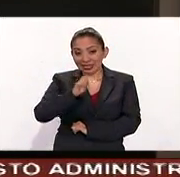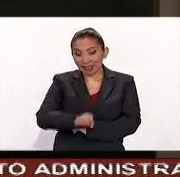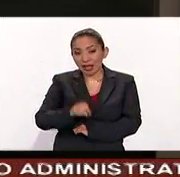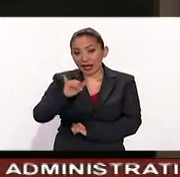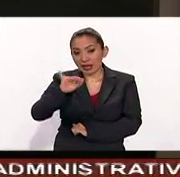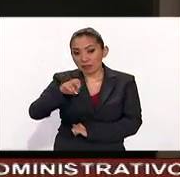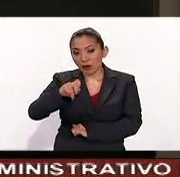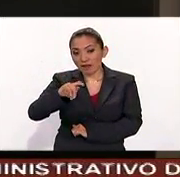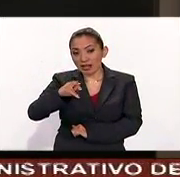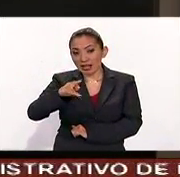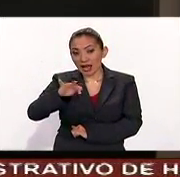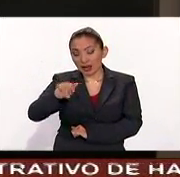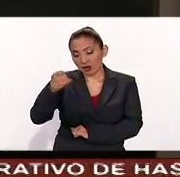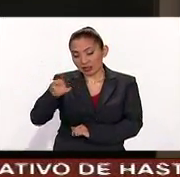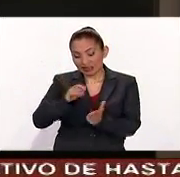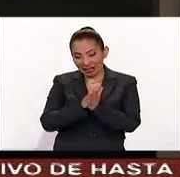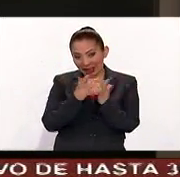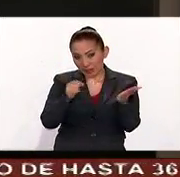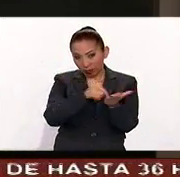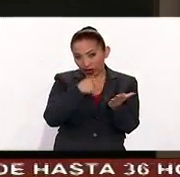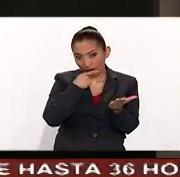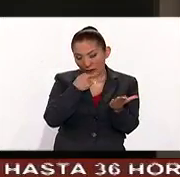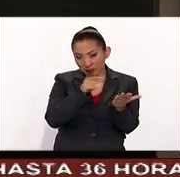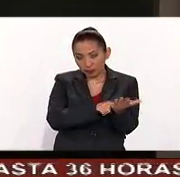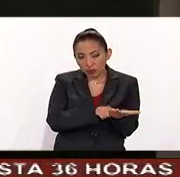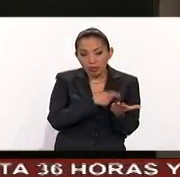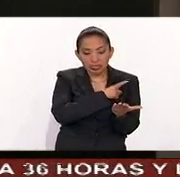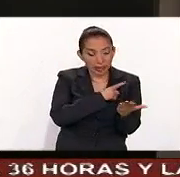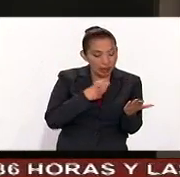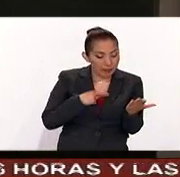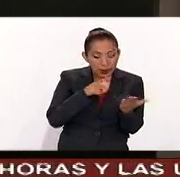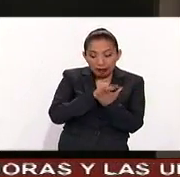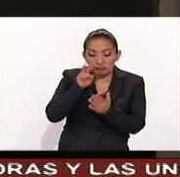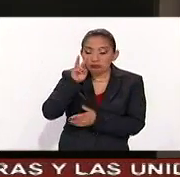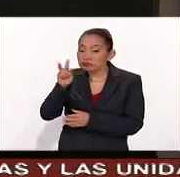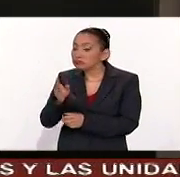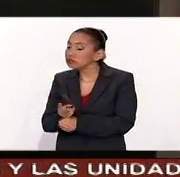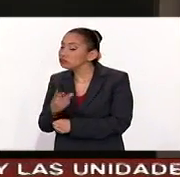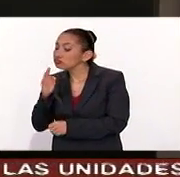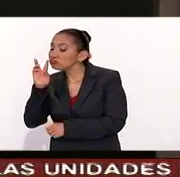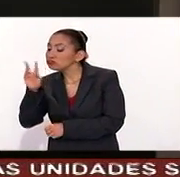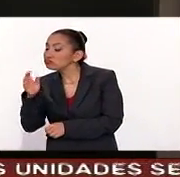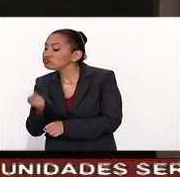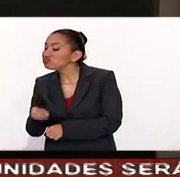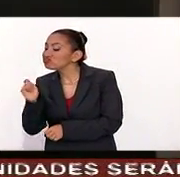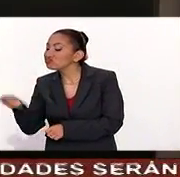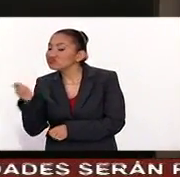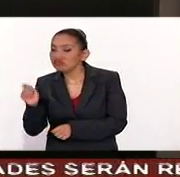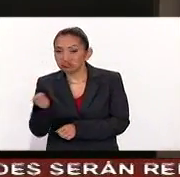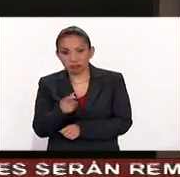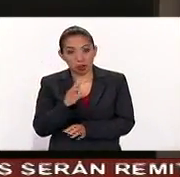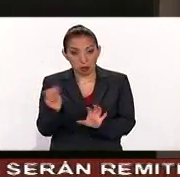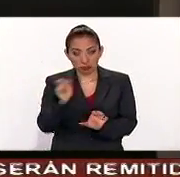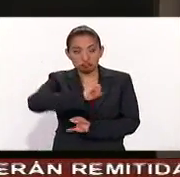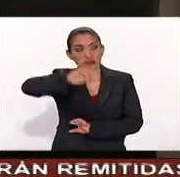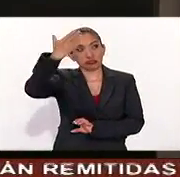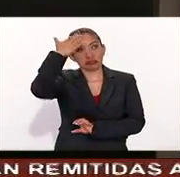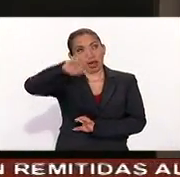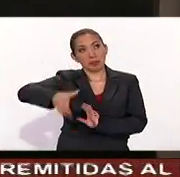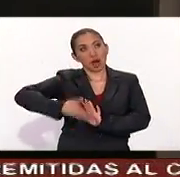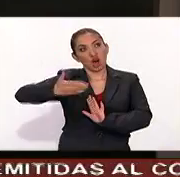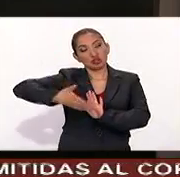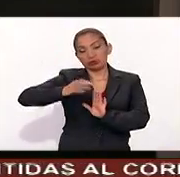refiriendo básicamente en este libro debe checar de alguna forma aunque no es experto en